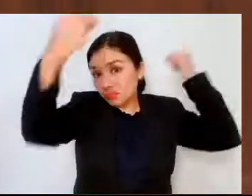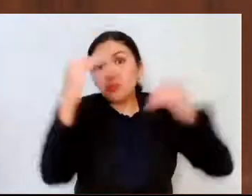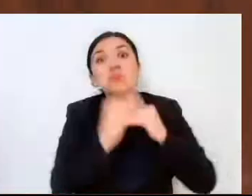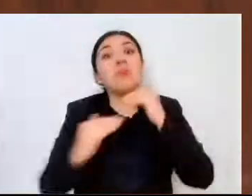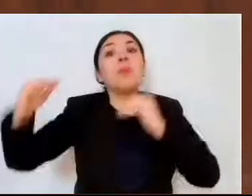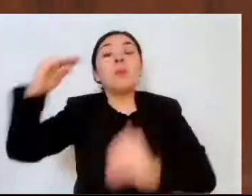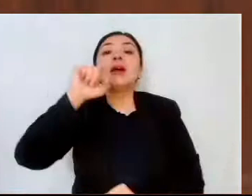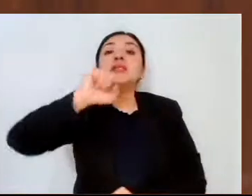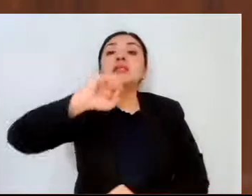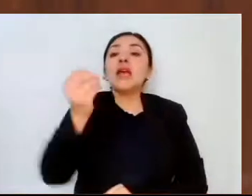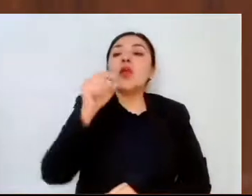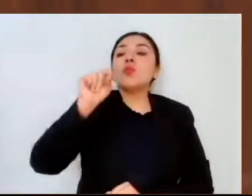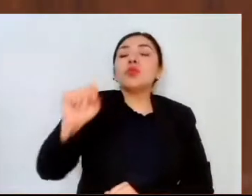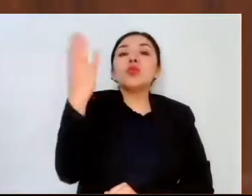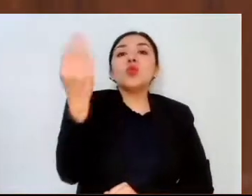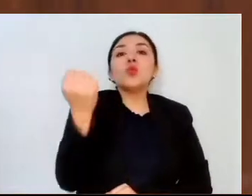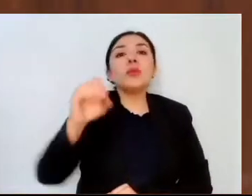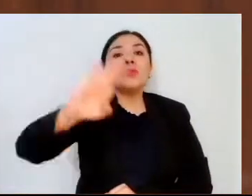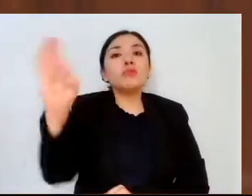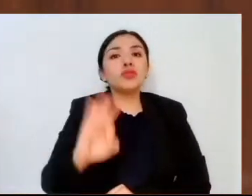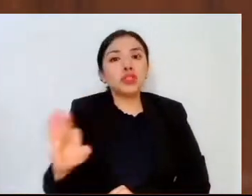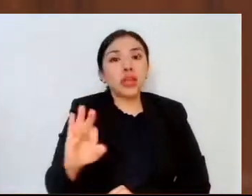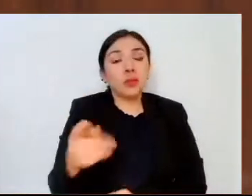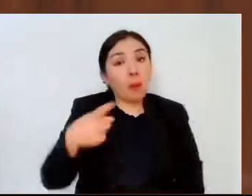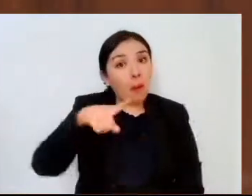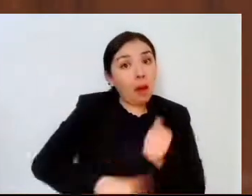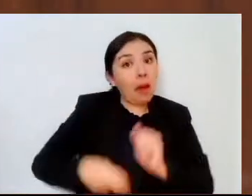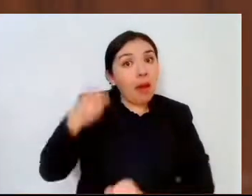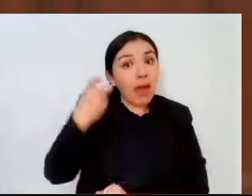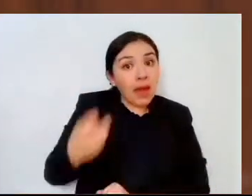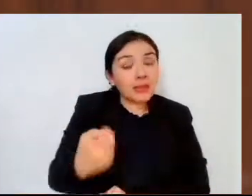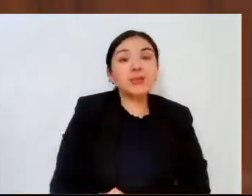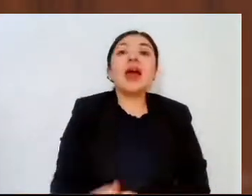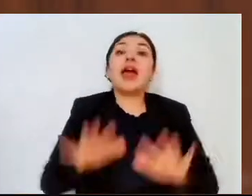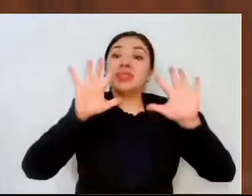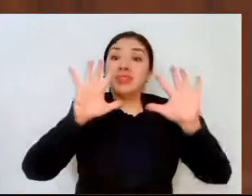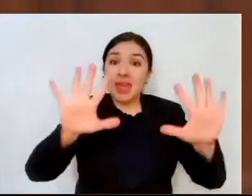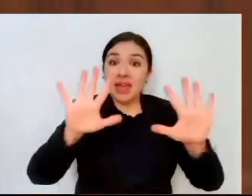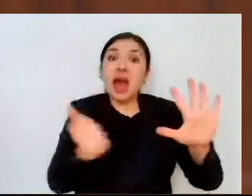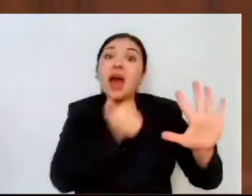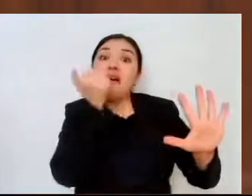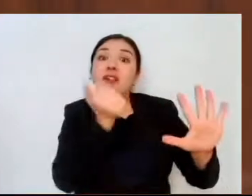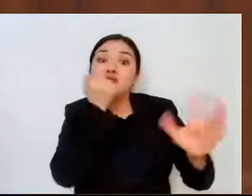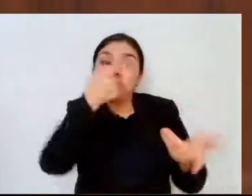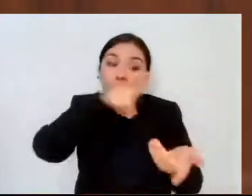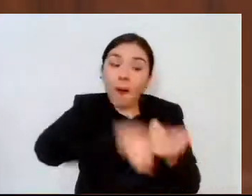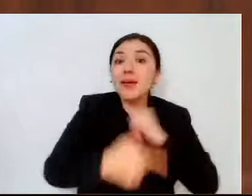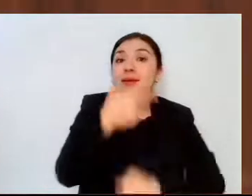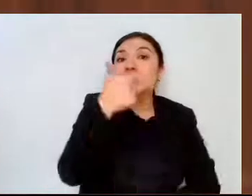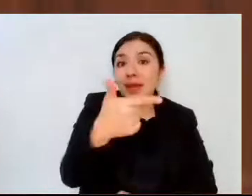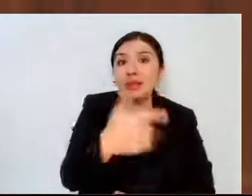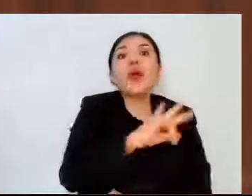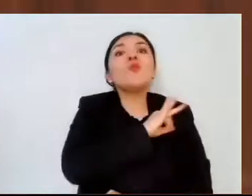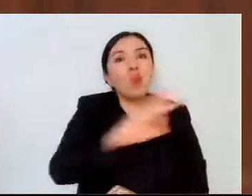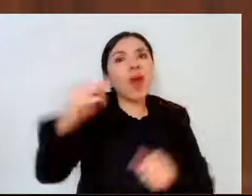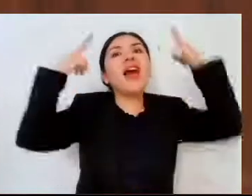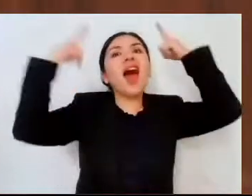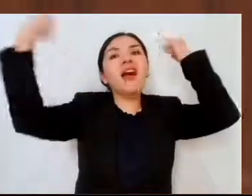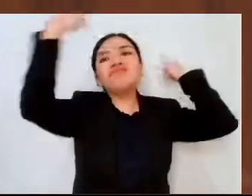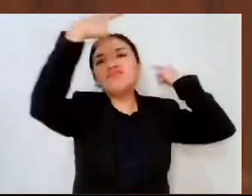.9%, con esto 7 de cada 10 estudiantes lograron egresar.